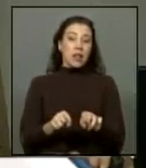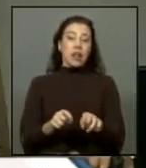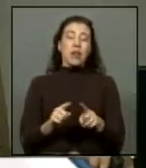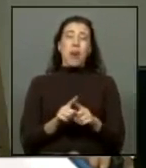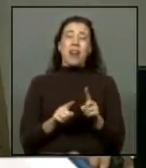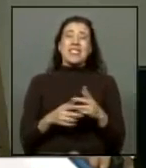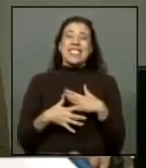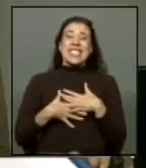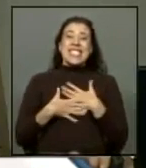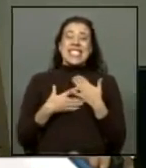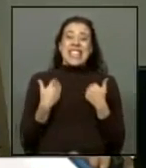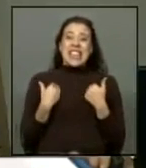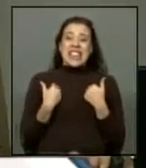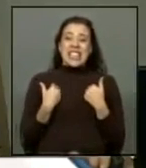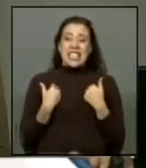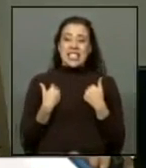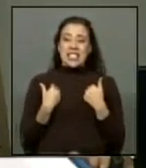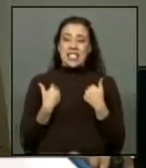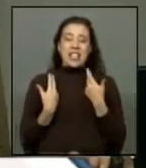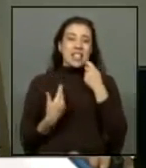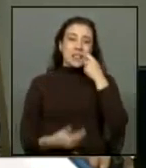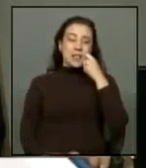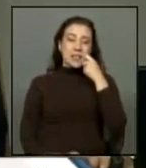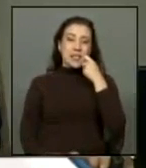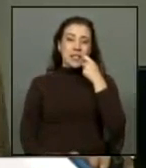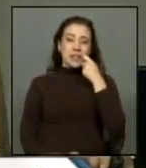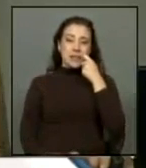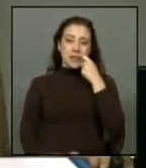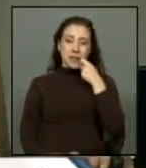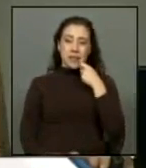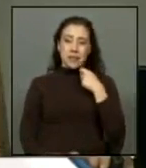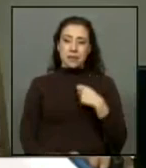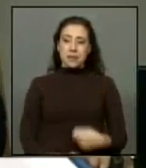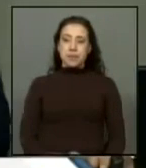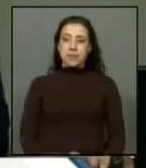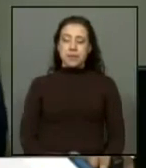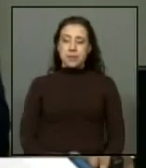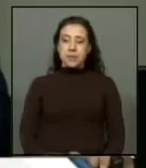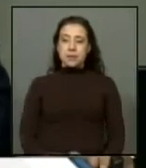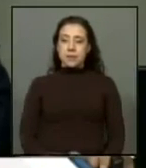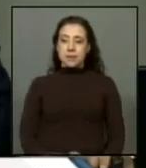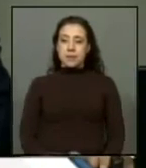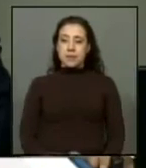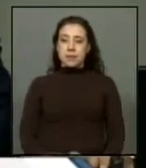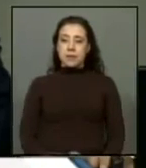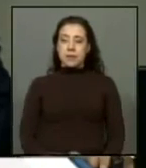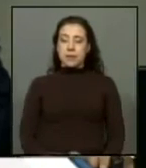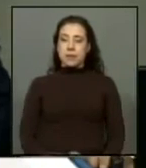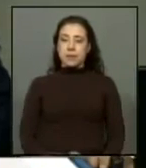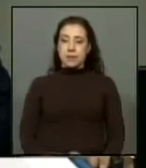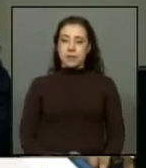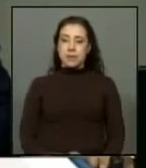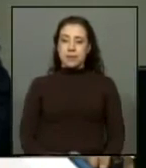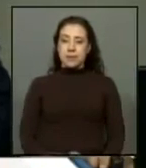sentir lo que significó o lo que significa haber pasado por